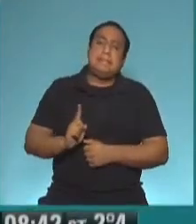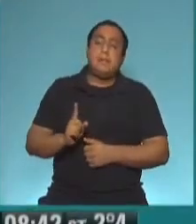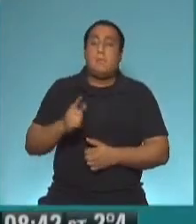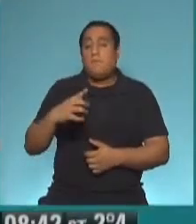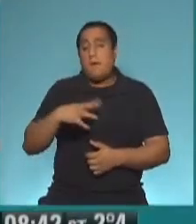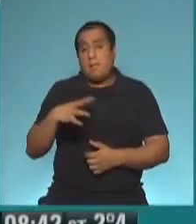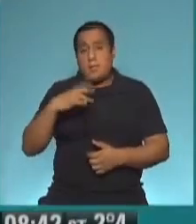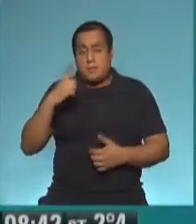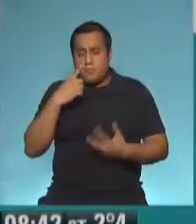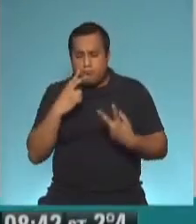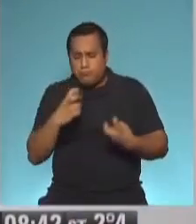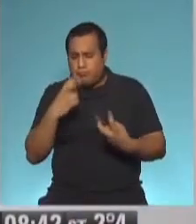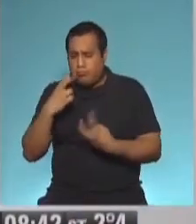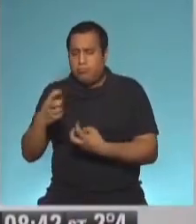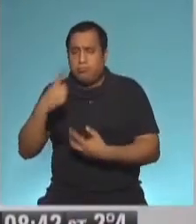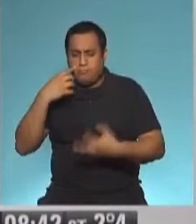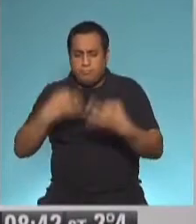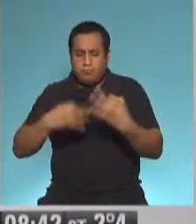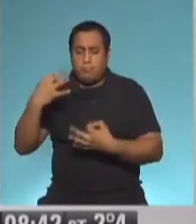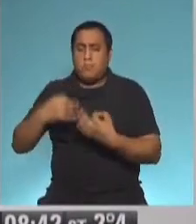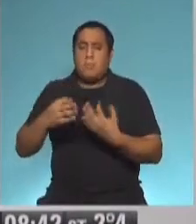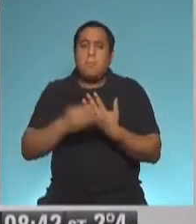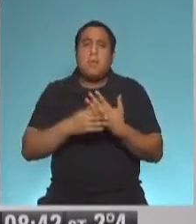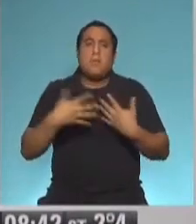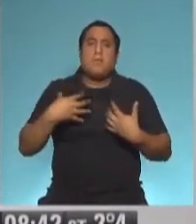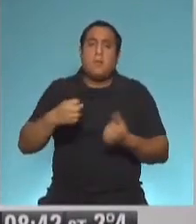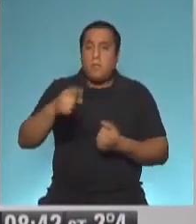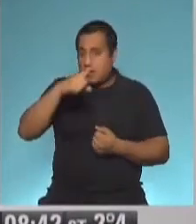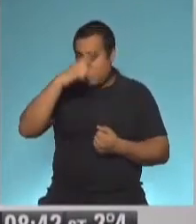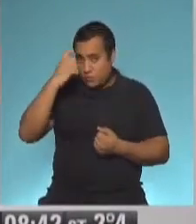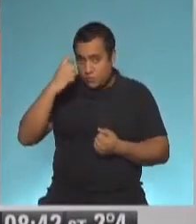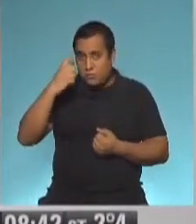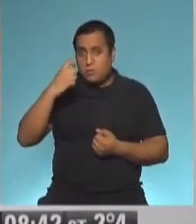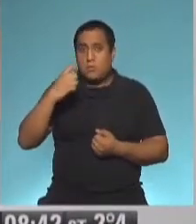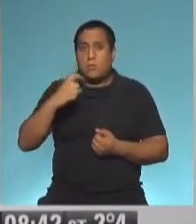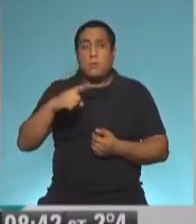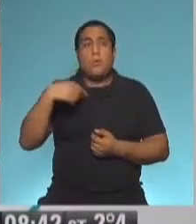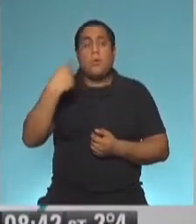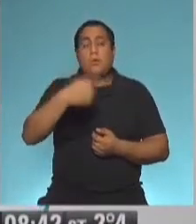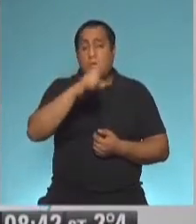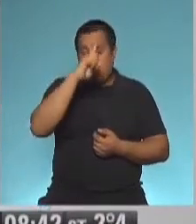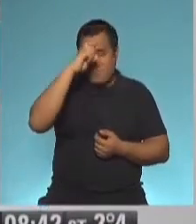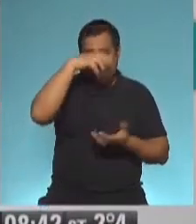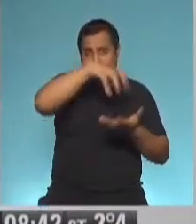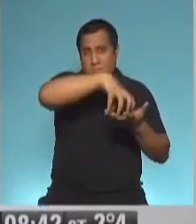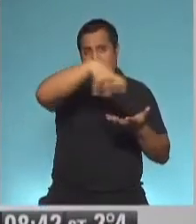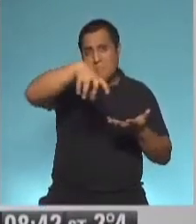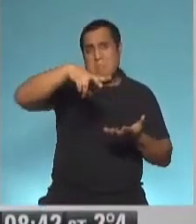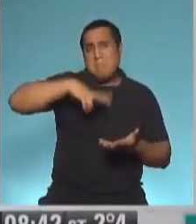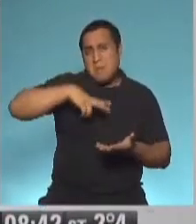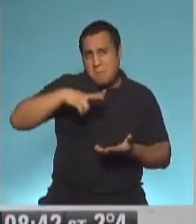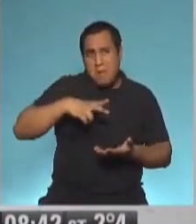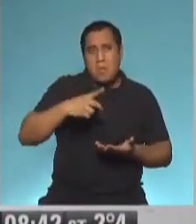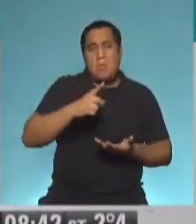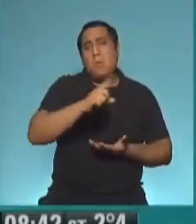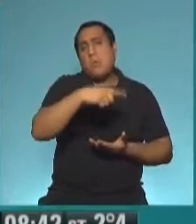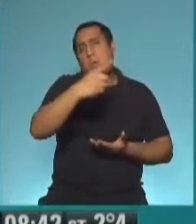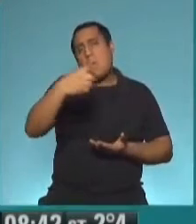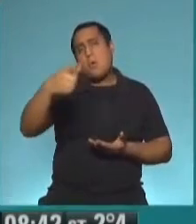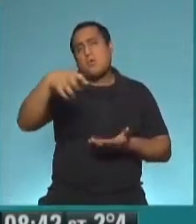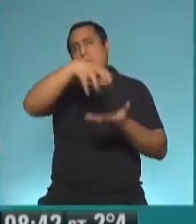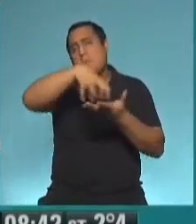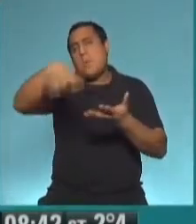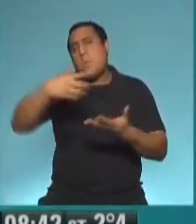haciendo del Ministerio de Salud de la Nación con otros hospitales privados y otros centros